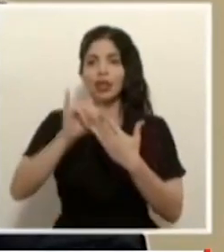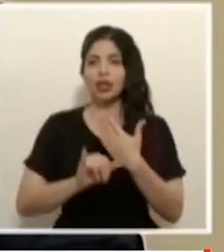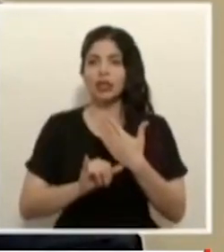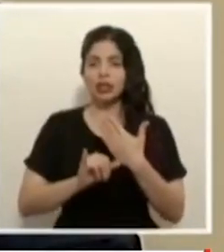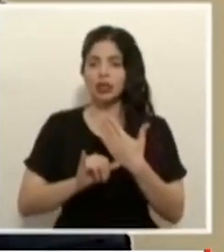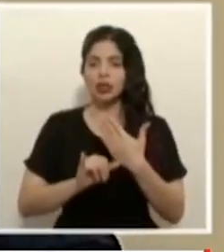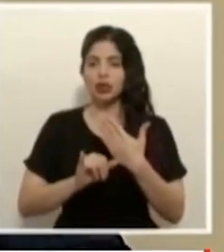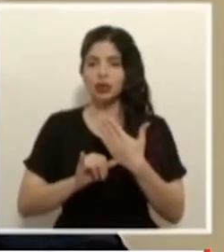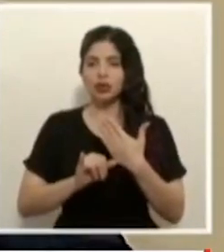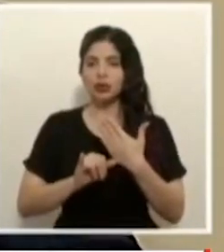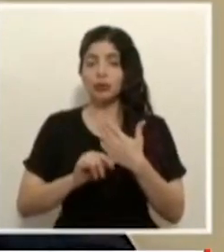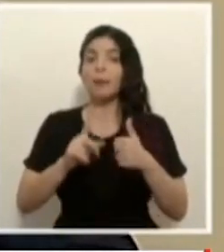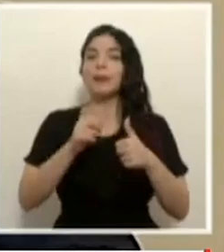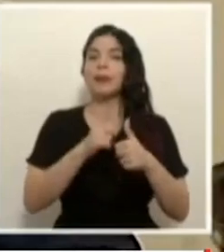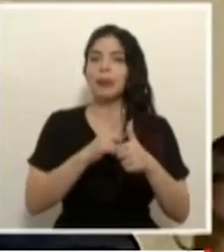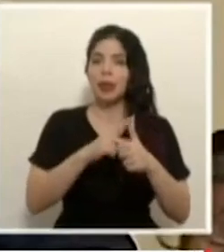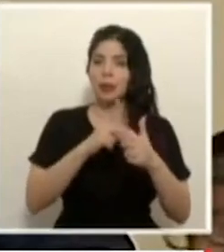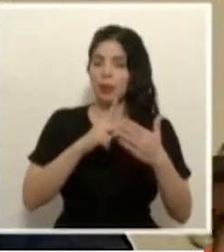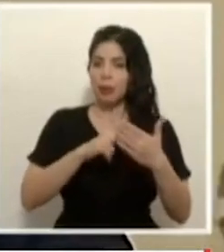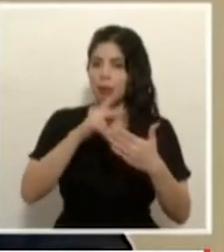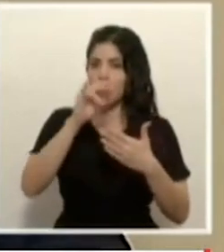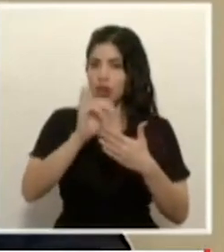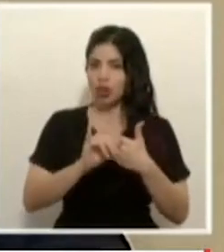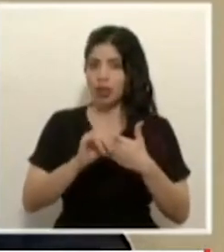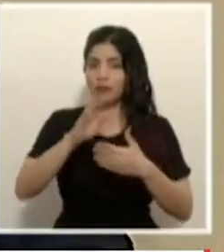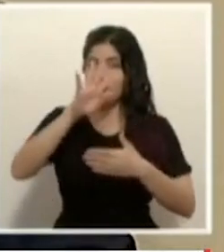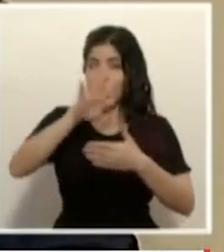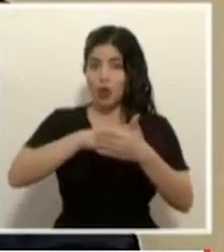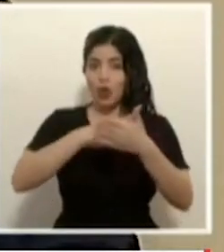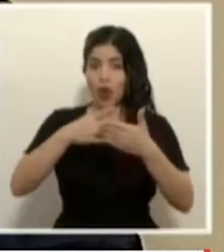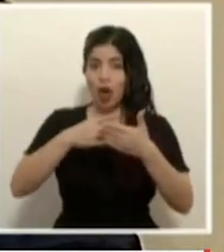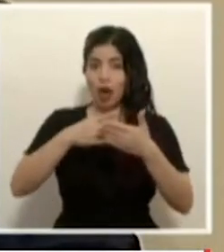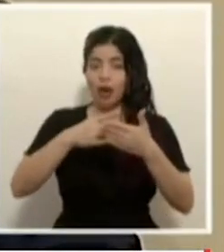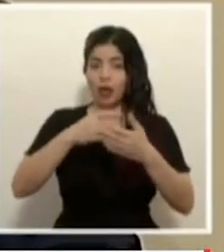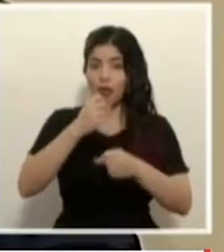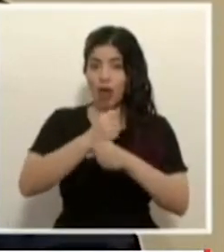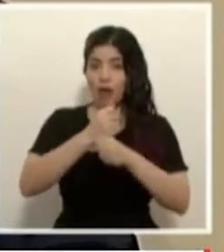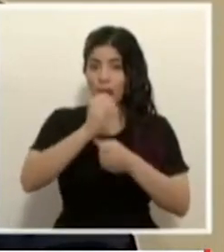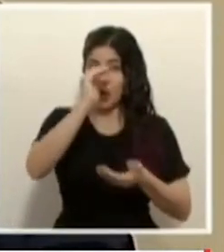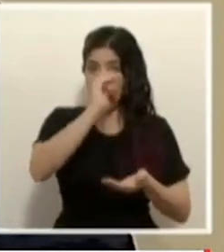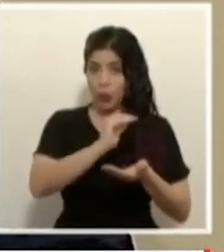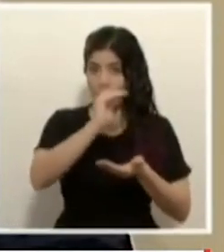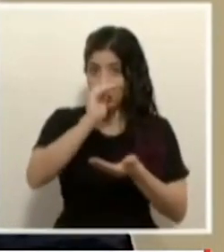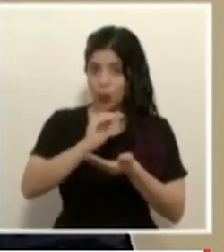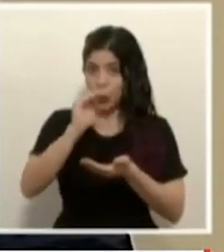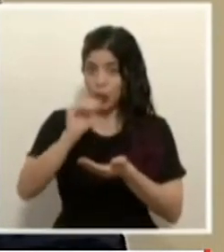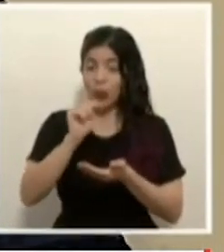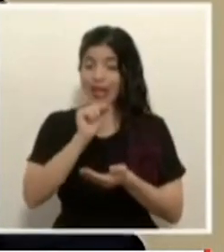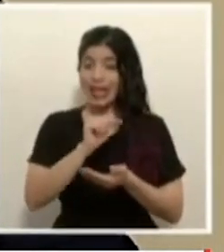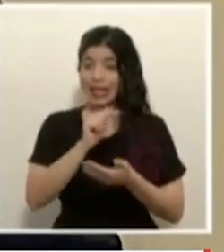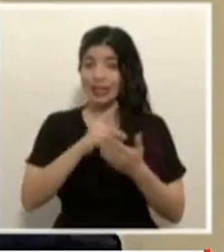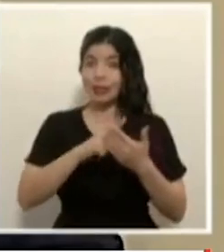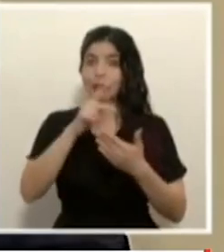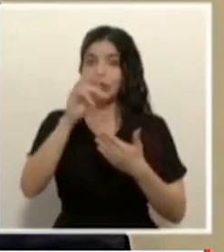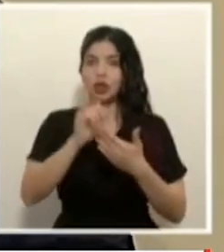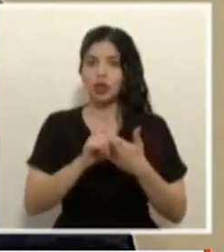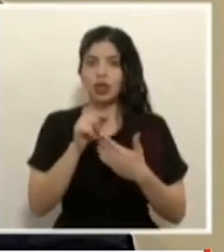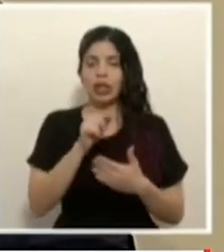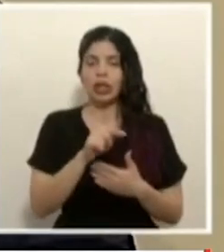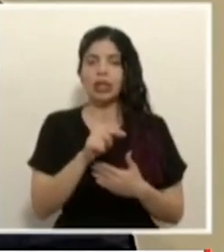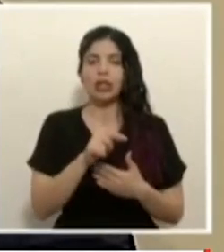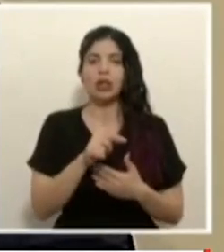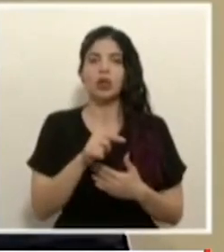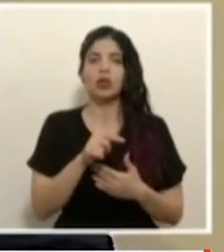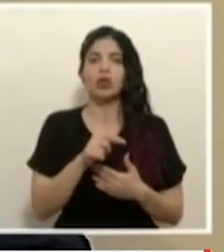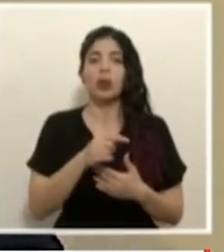primero el proyecto de reducción de jornadas ese fue un proyecto o es un proyecto que